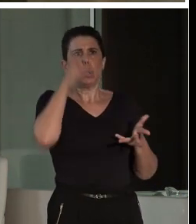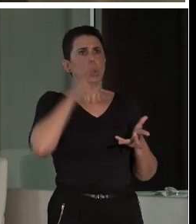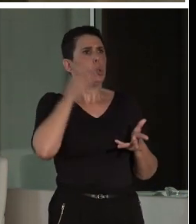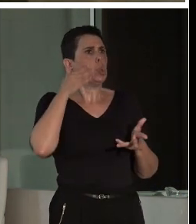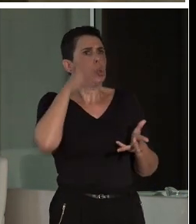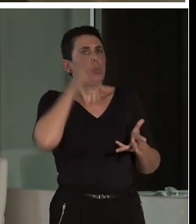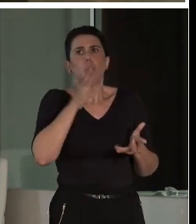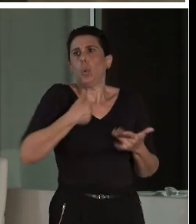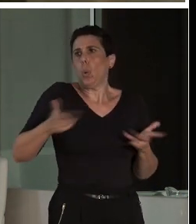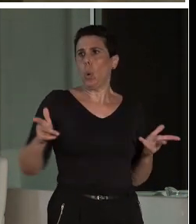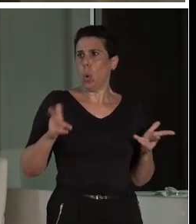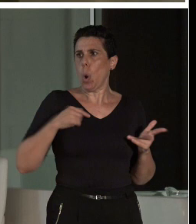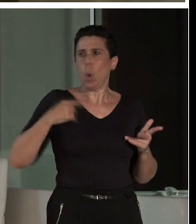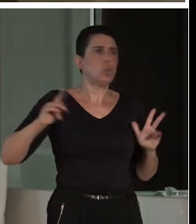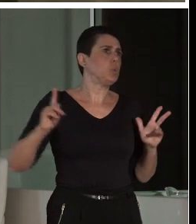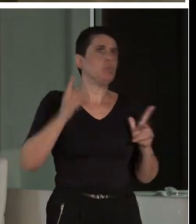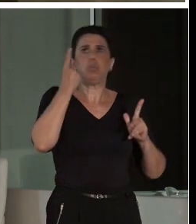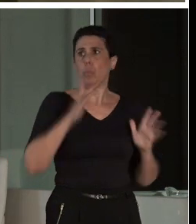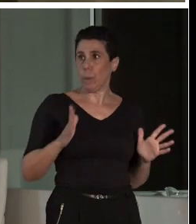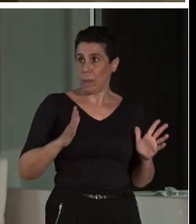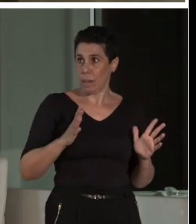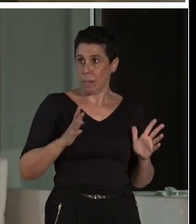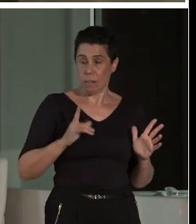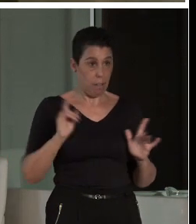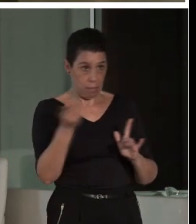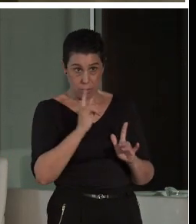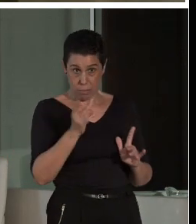tal, nos están haciendo también a nosotros que no seamos capaces.